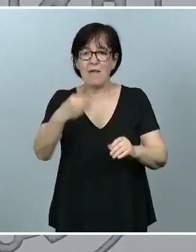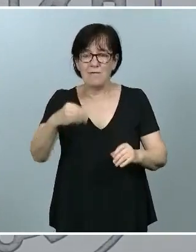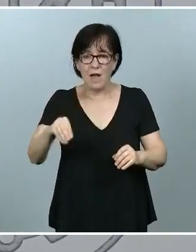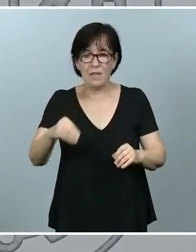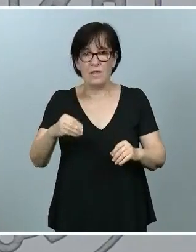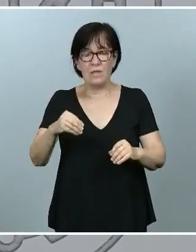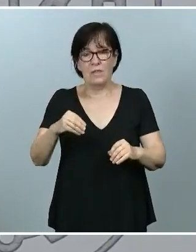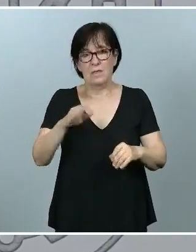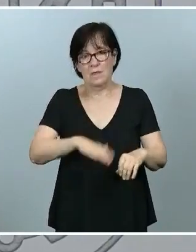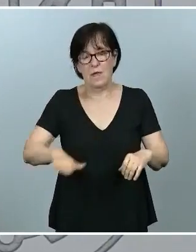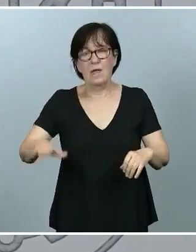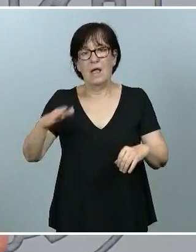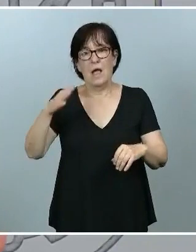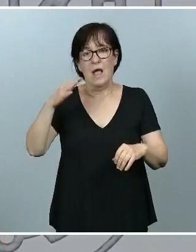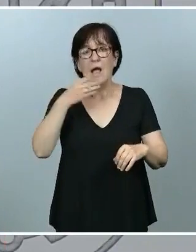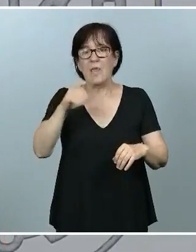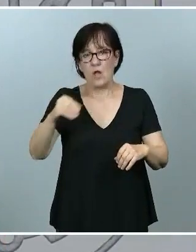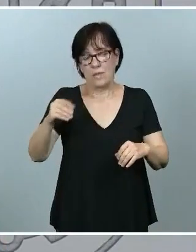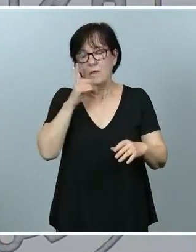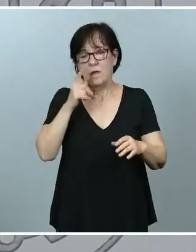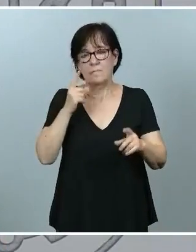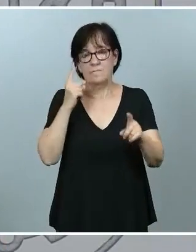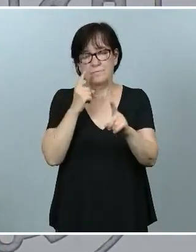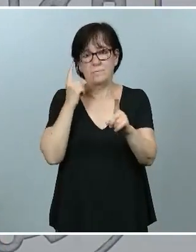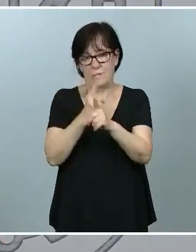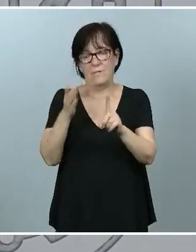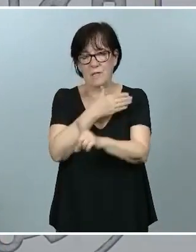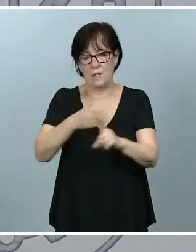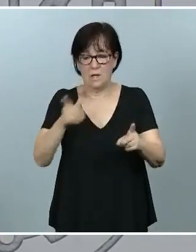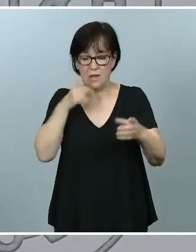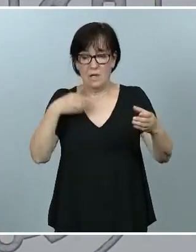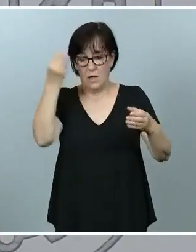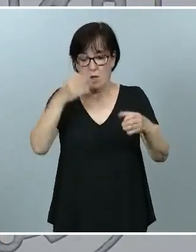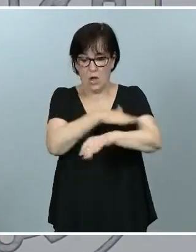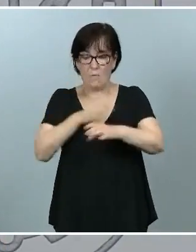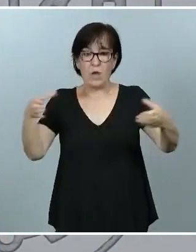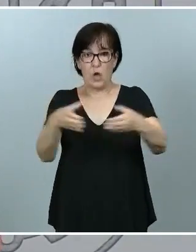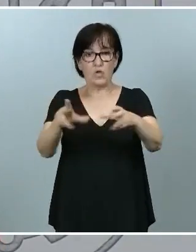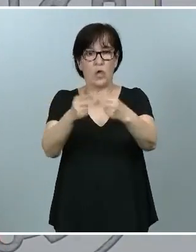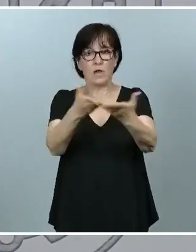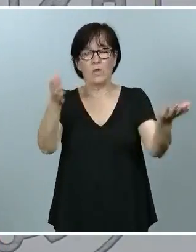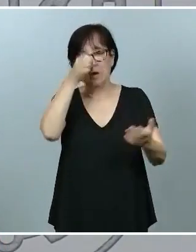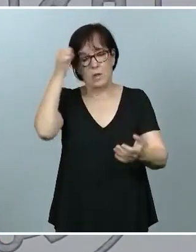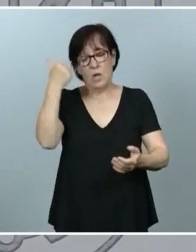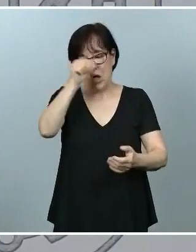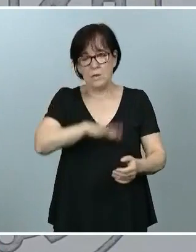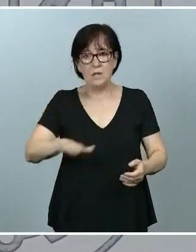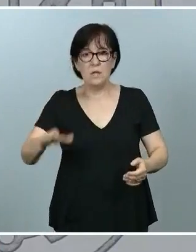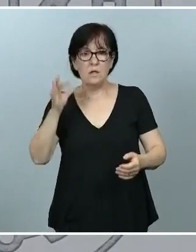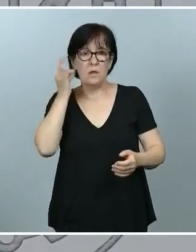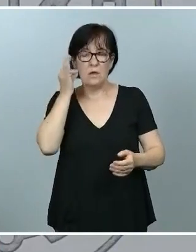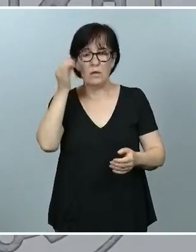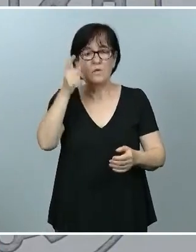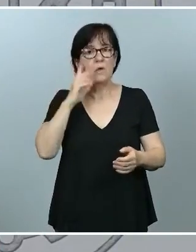violencia. Porque este Gobierno considera, creo que como el conjunto de nuestra sociedad, que los niños y niñas merecen ser felices,